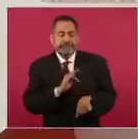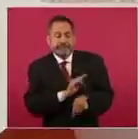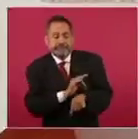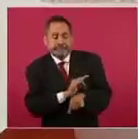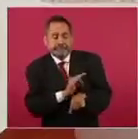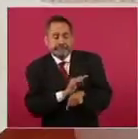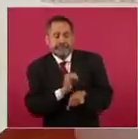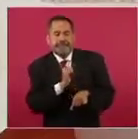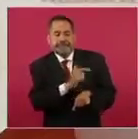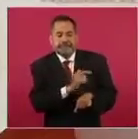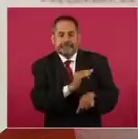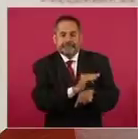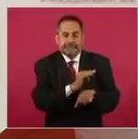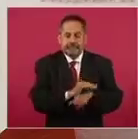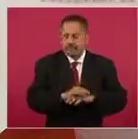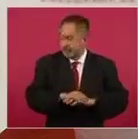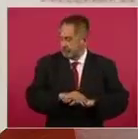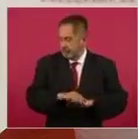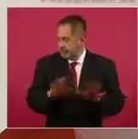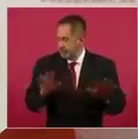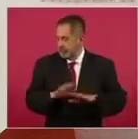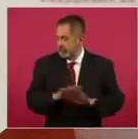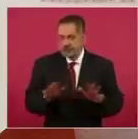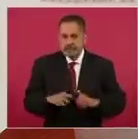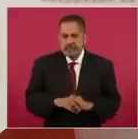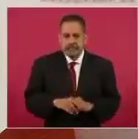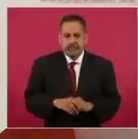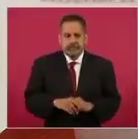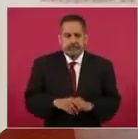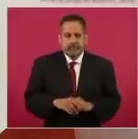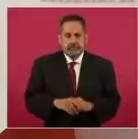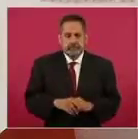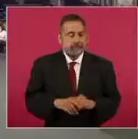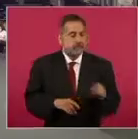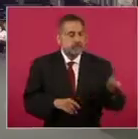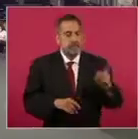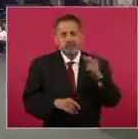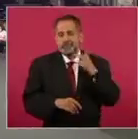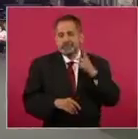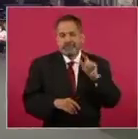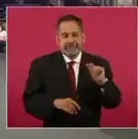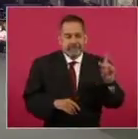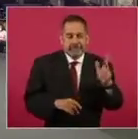a un político,